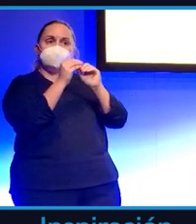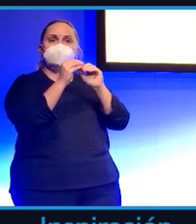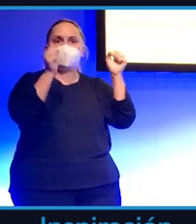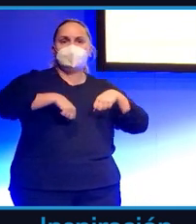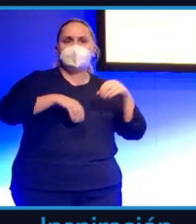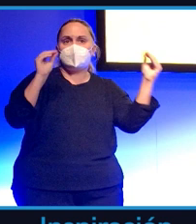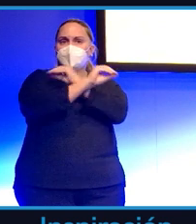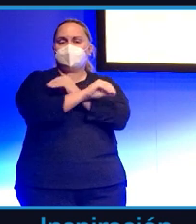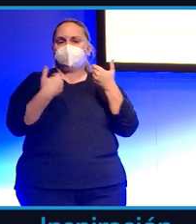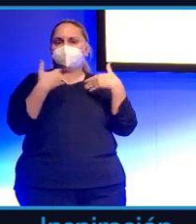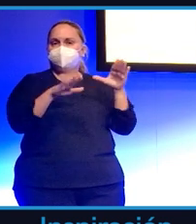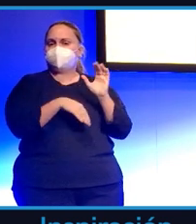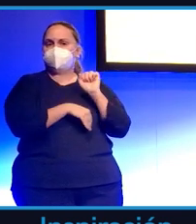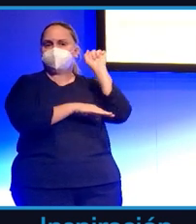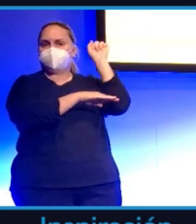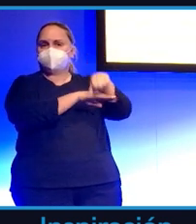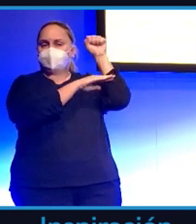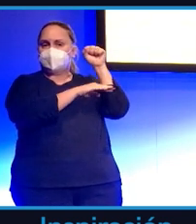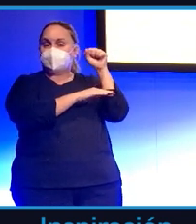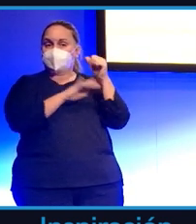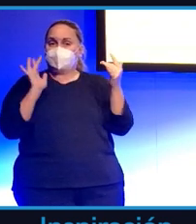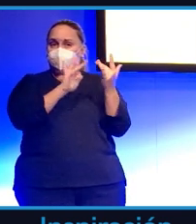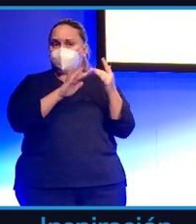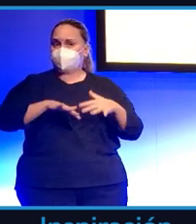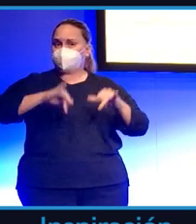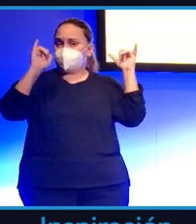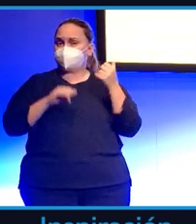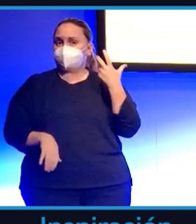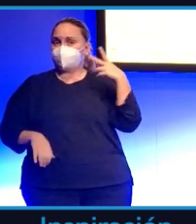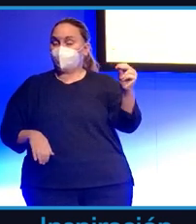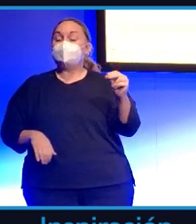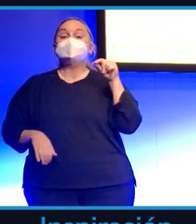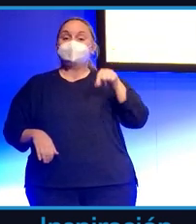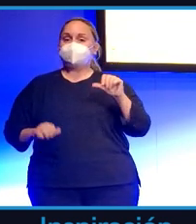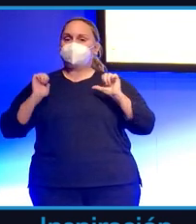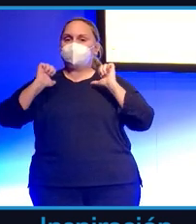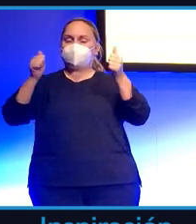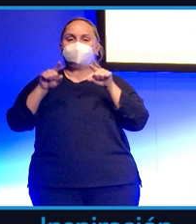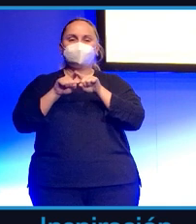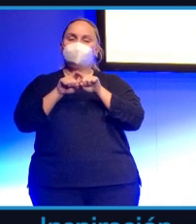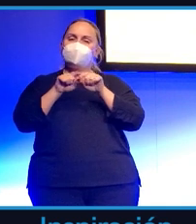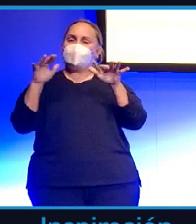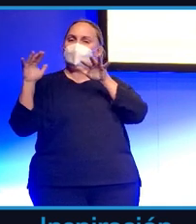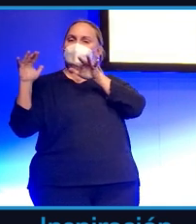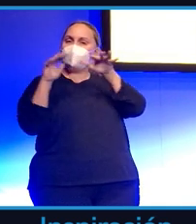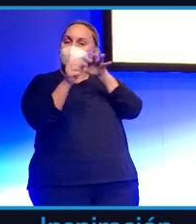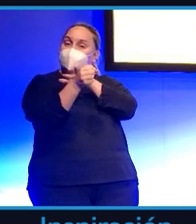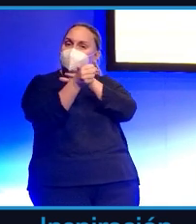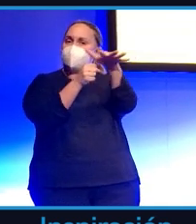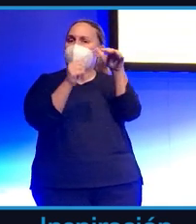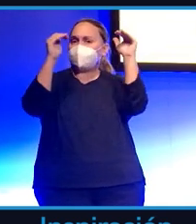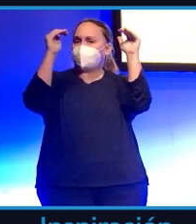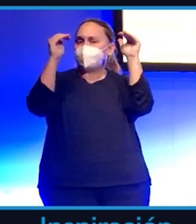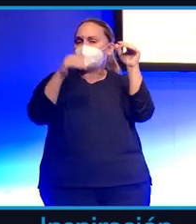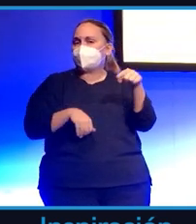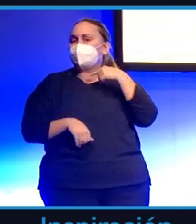Y ahí yo creo que fue el inicio de la pérdida de influencia por mala praxis